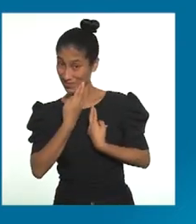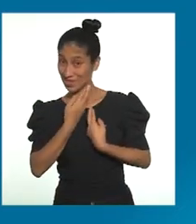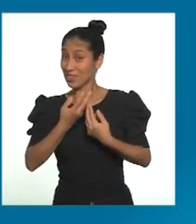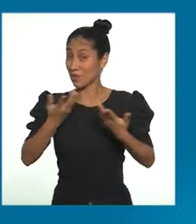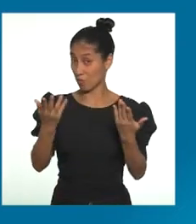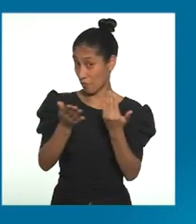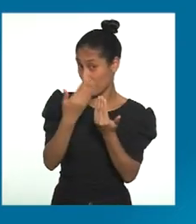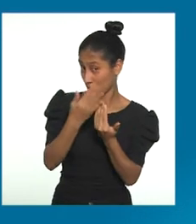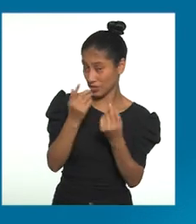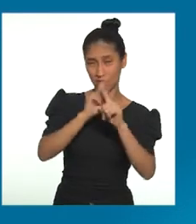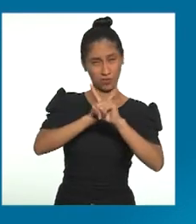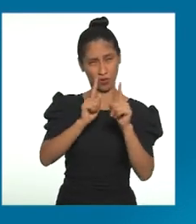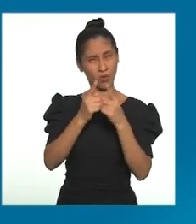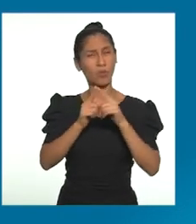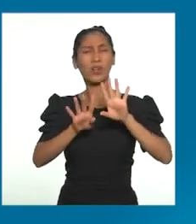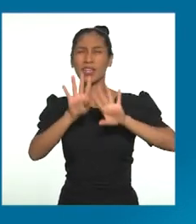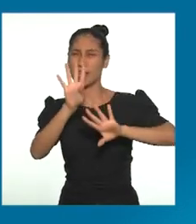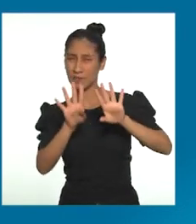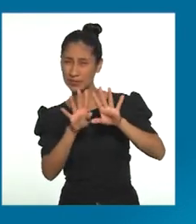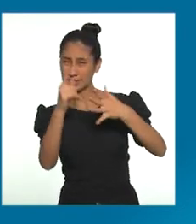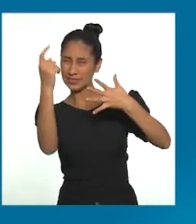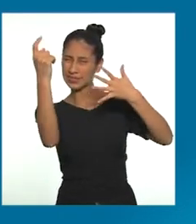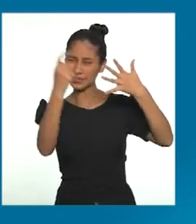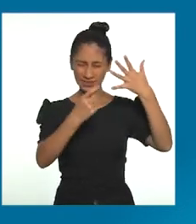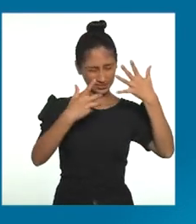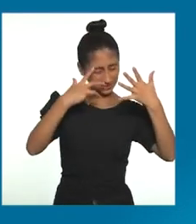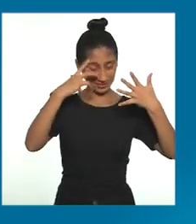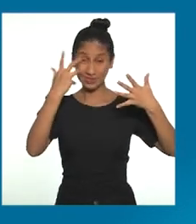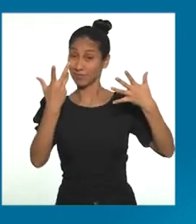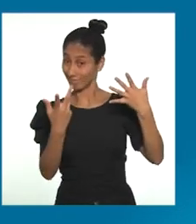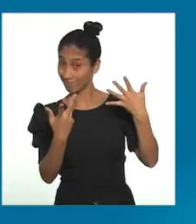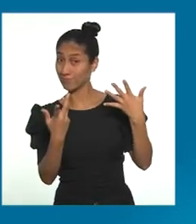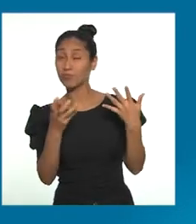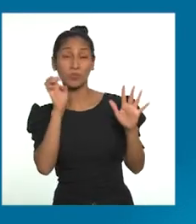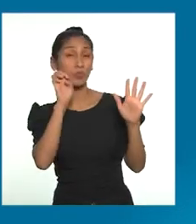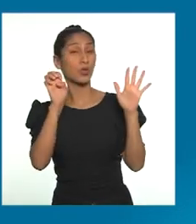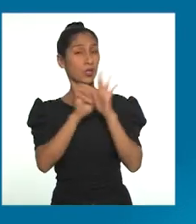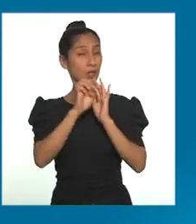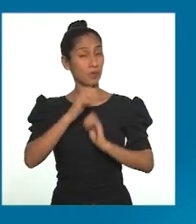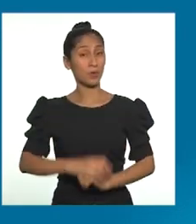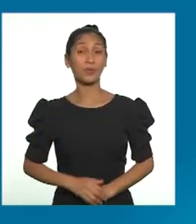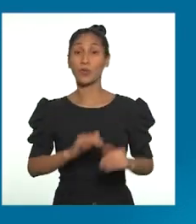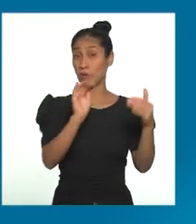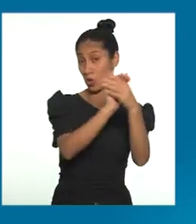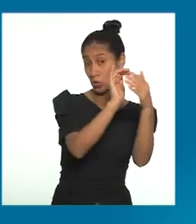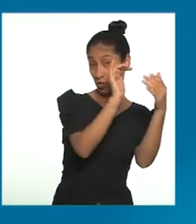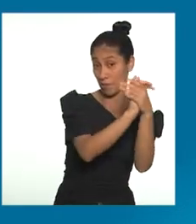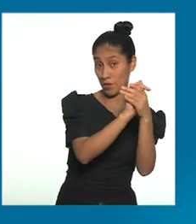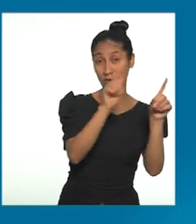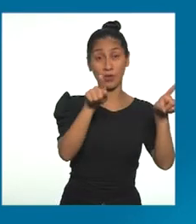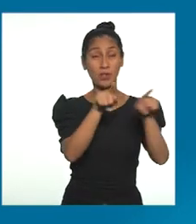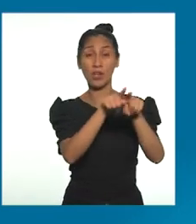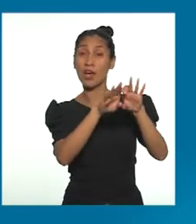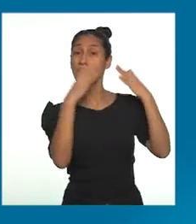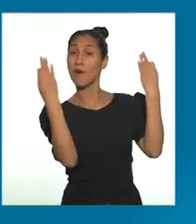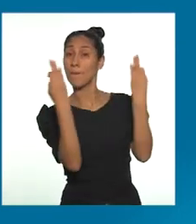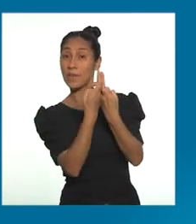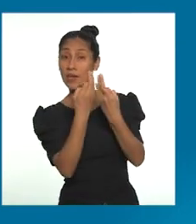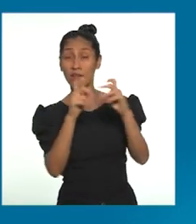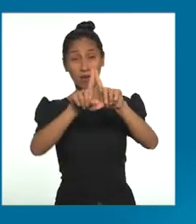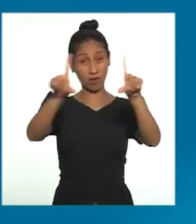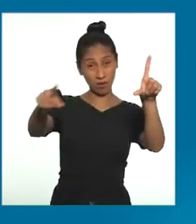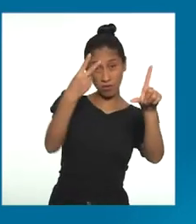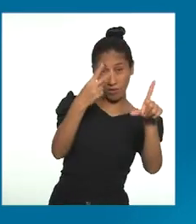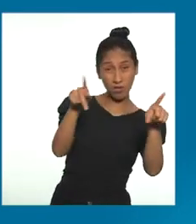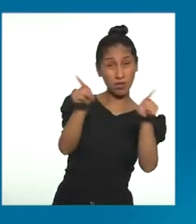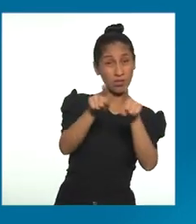no es fácil, pues son muchos los factores que influyen. Por ejemplo, amistades, familiares, los medios de comunicación